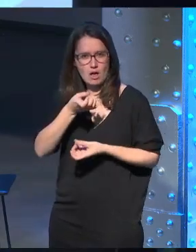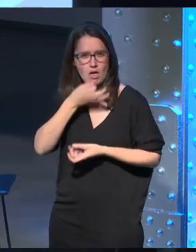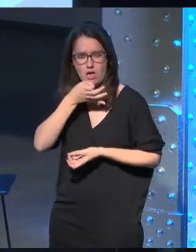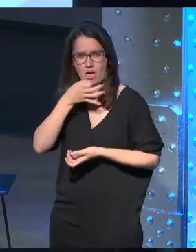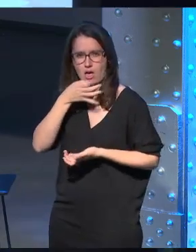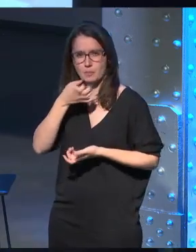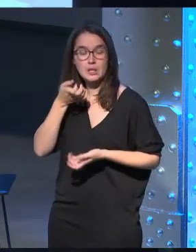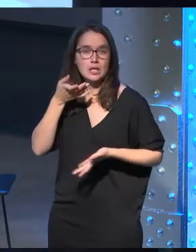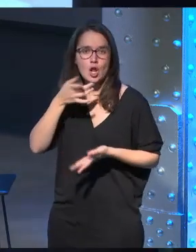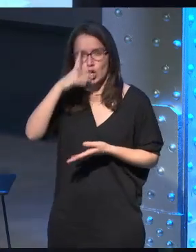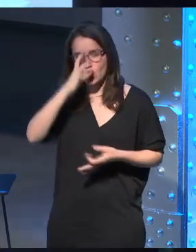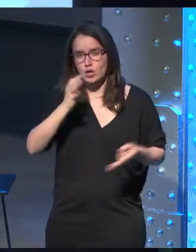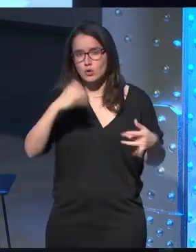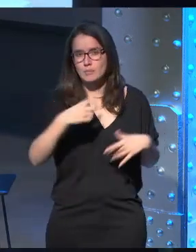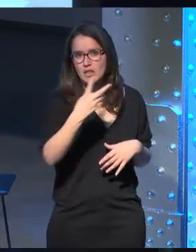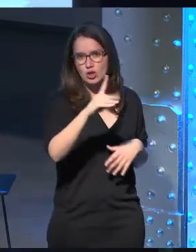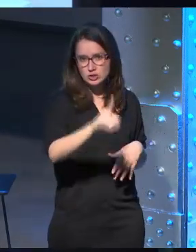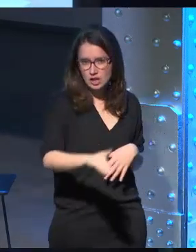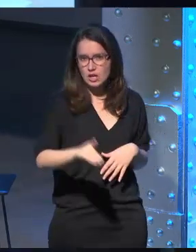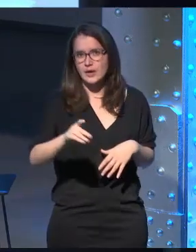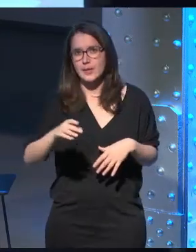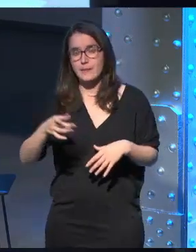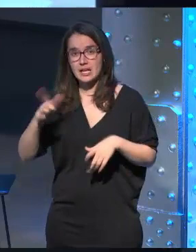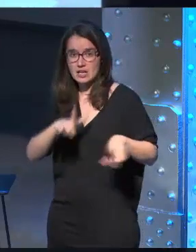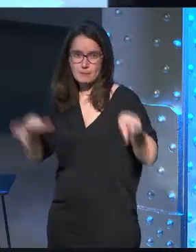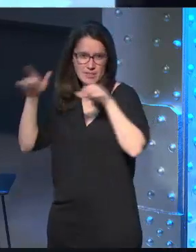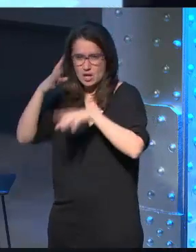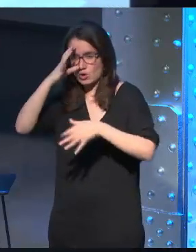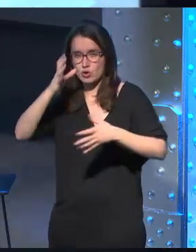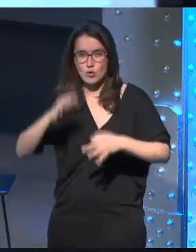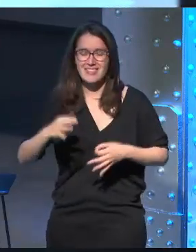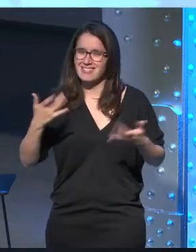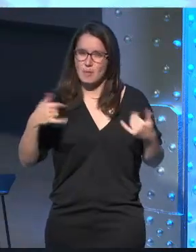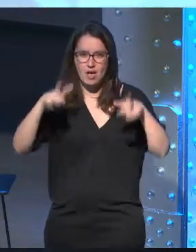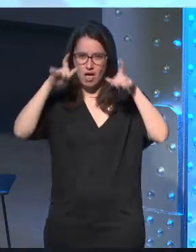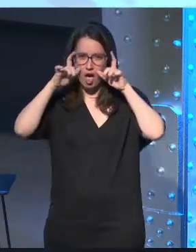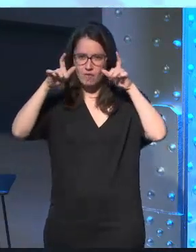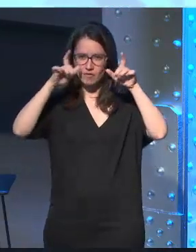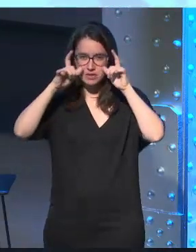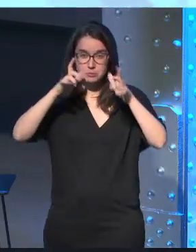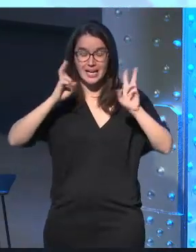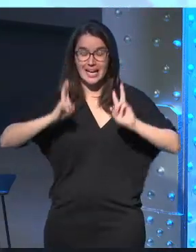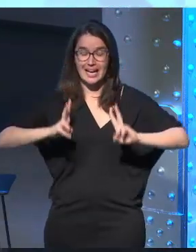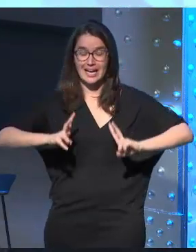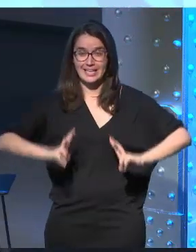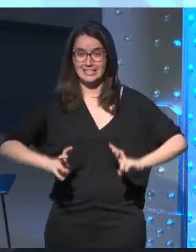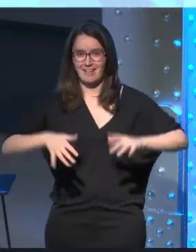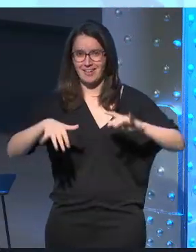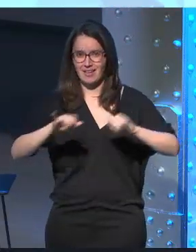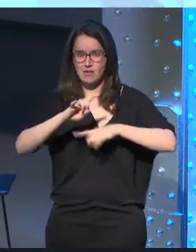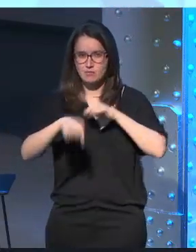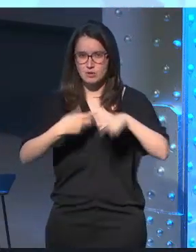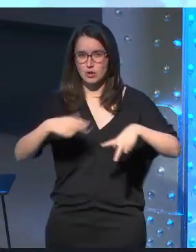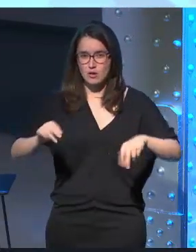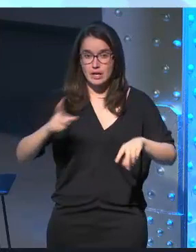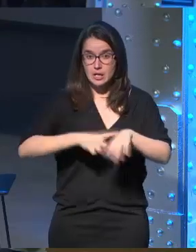que no tiene sentido verlos en 2D no tiene sentido verlos aquí en esta pantalla tiene sentido verlos ahí para que no haya estrés y luego cuando acabe luego todo